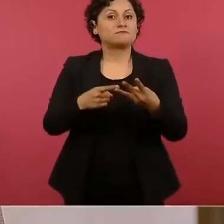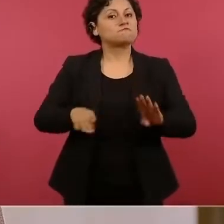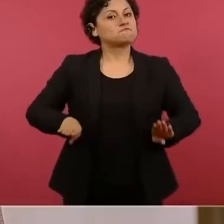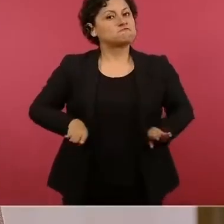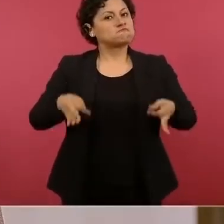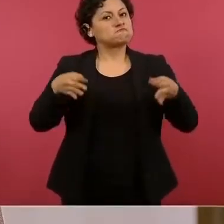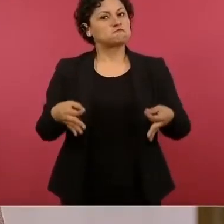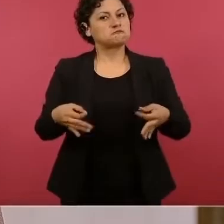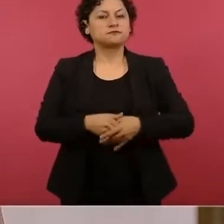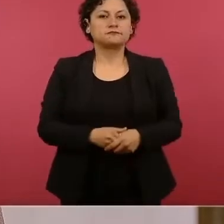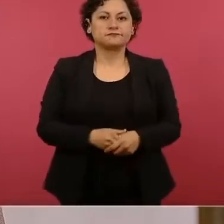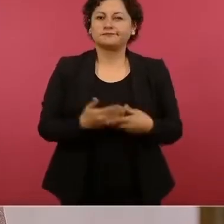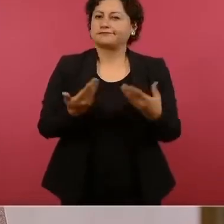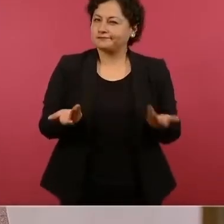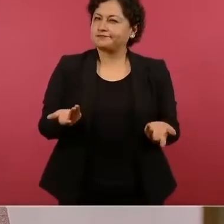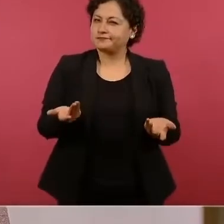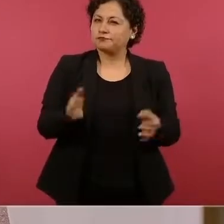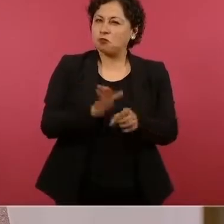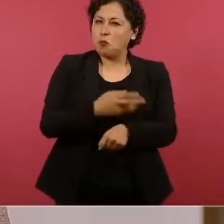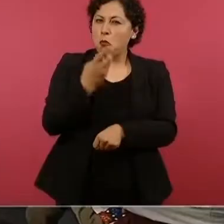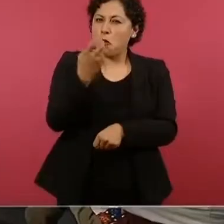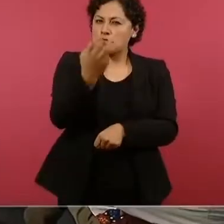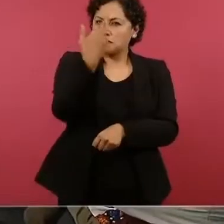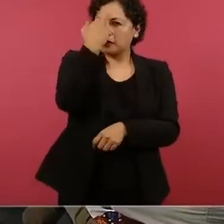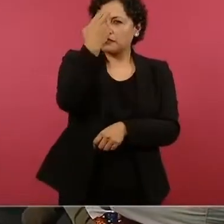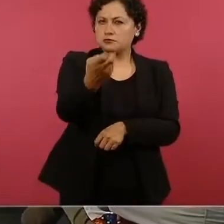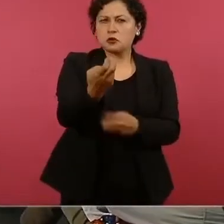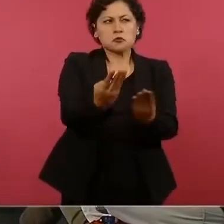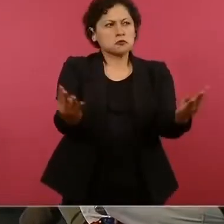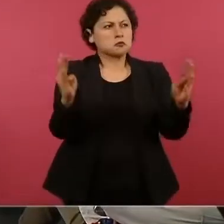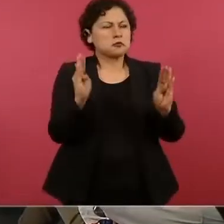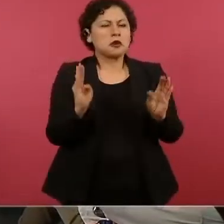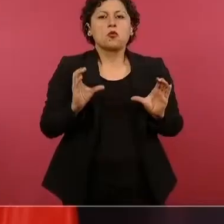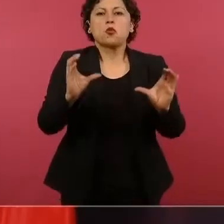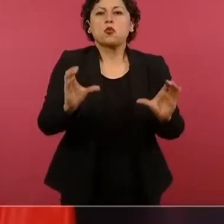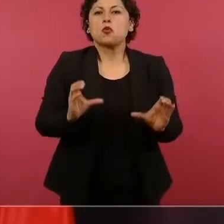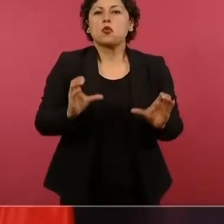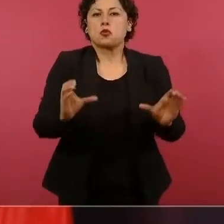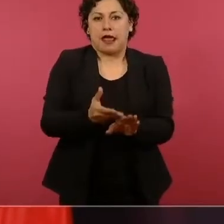Entonces, por eso es mejor prevenir, porque hay muchos infiltrados,